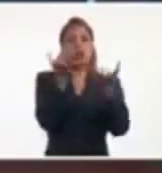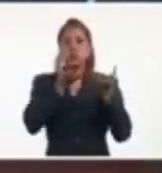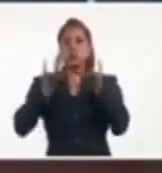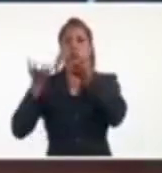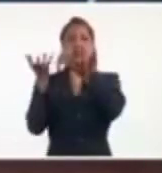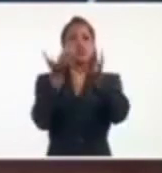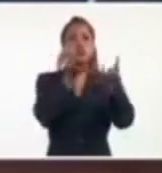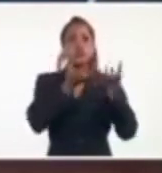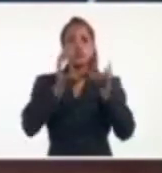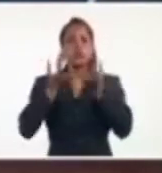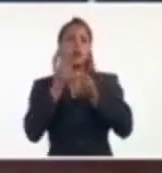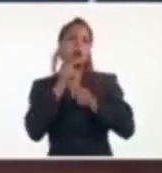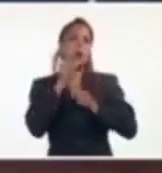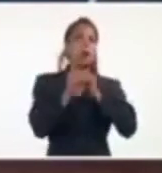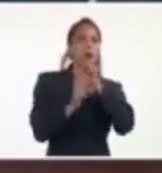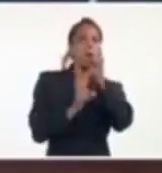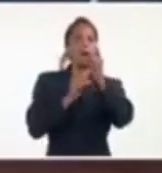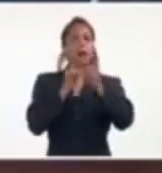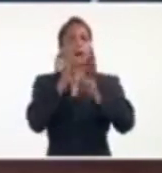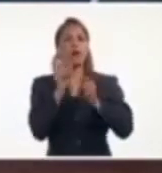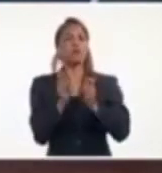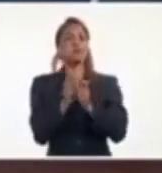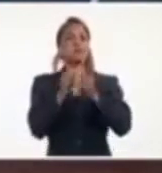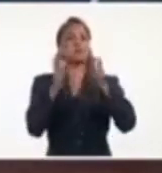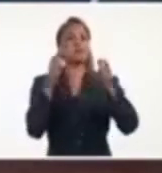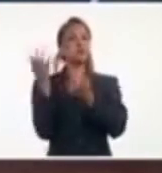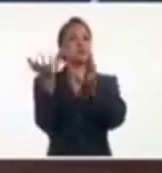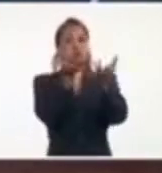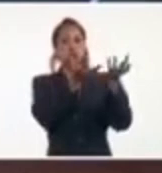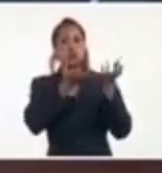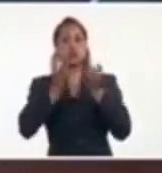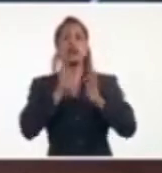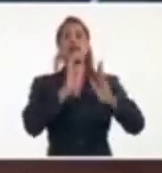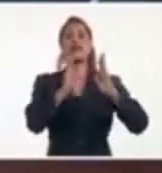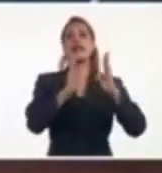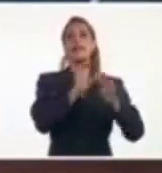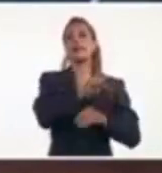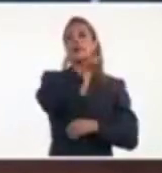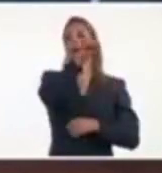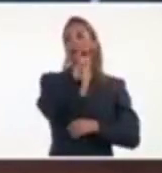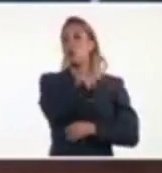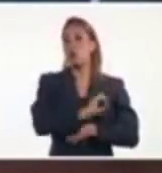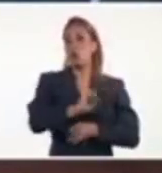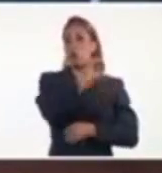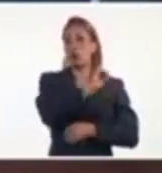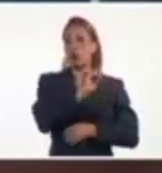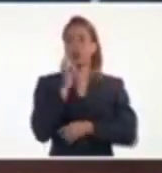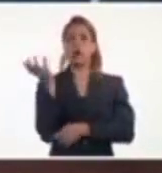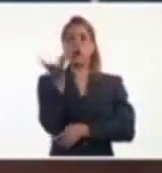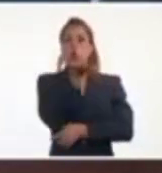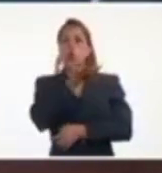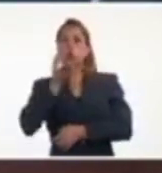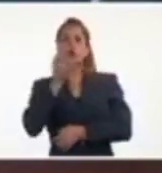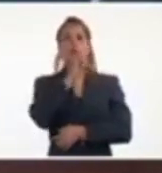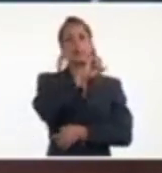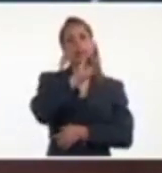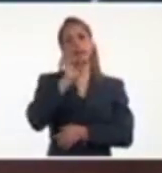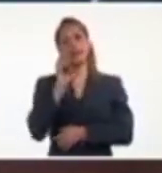de las olas irá incrementándose en la parte sur de las provincias orientales. Los vientos a velocidades de 60,